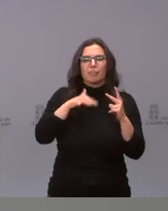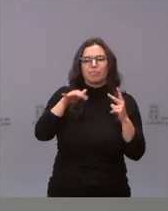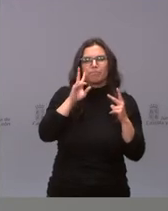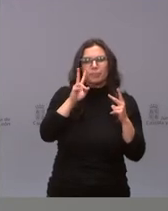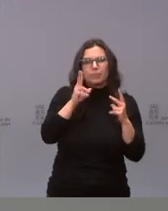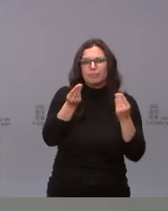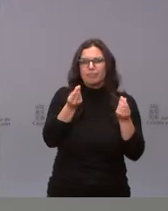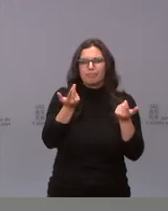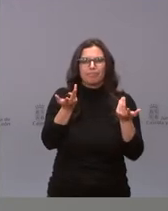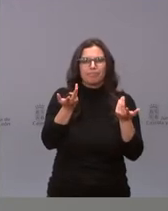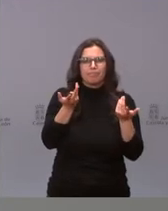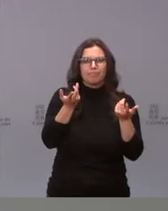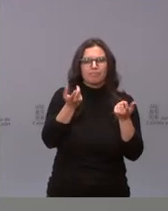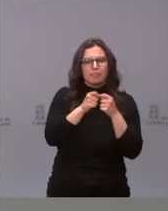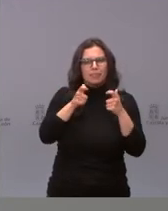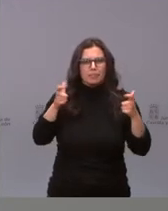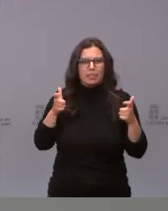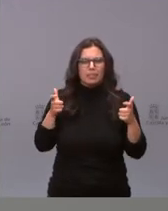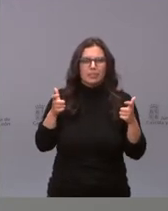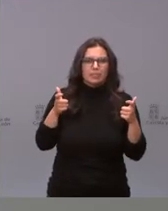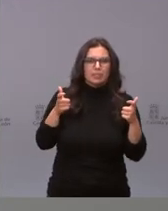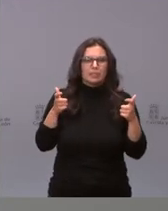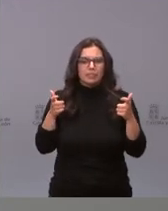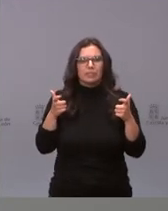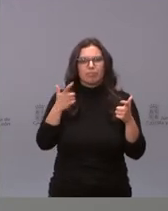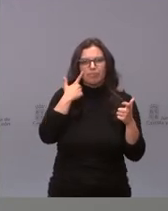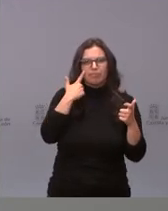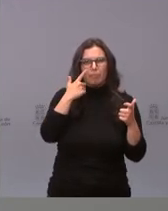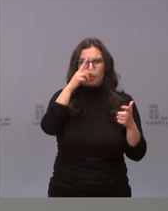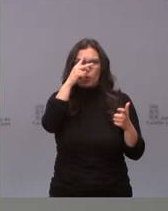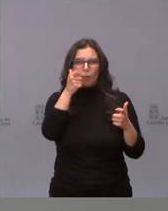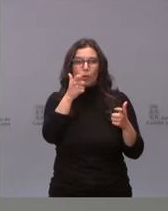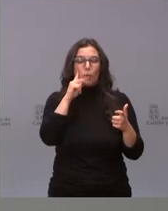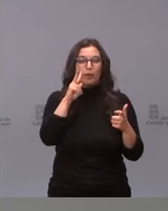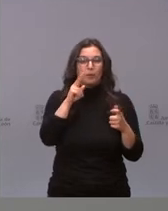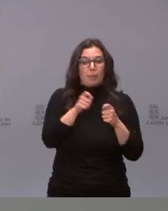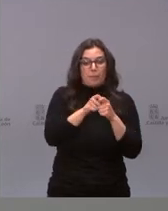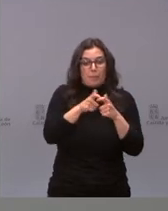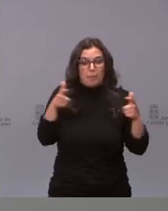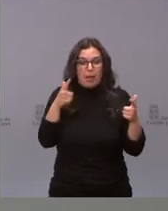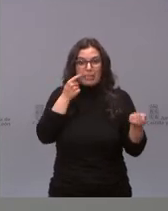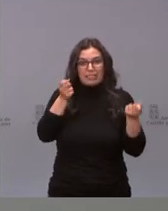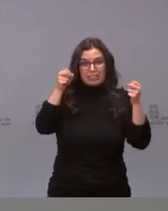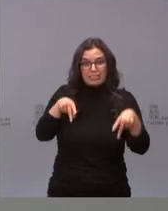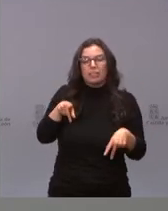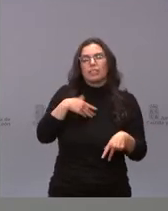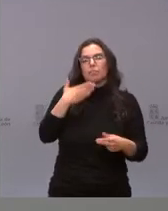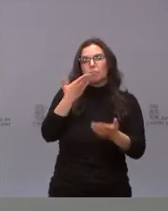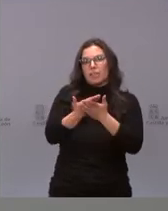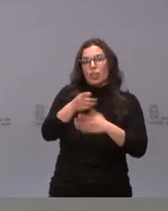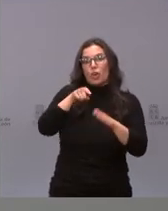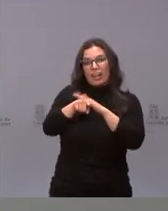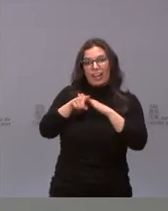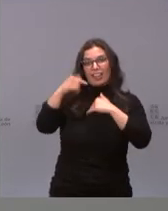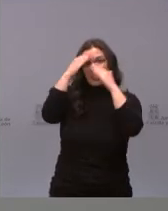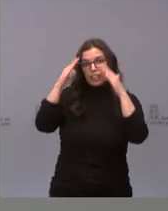que veamos que hay varios casos en las últimas semanas y, sobre todo, que tienen tendencia a crecer, se les ha pedido a todas las gerencias de atención